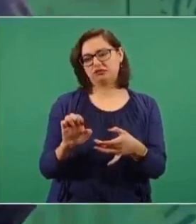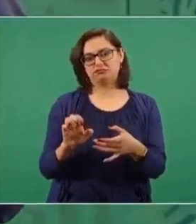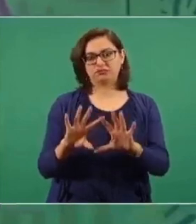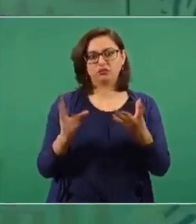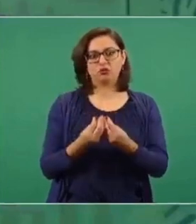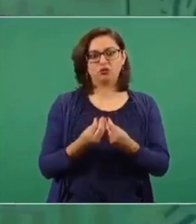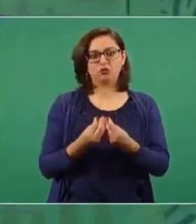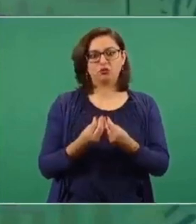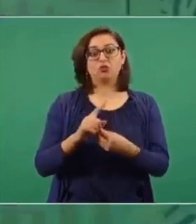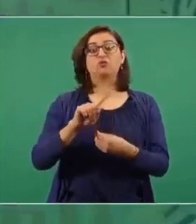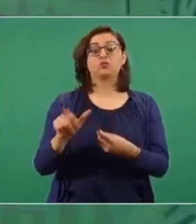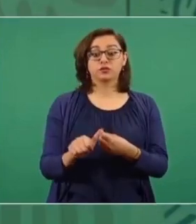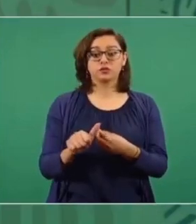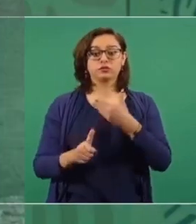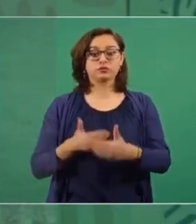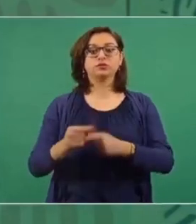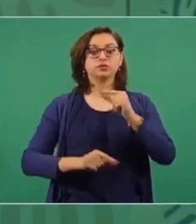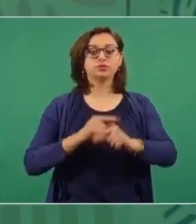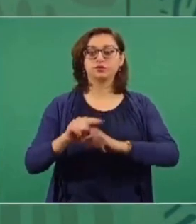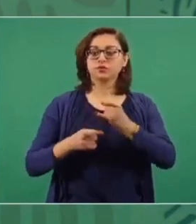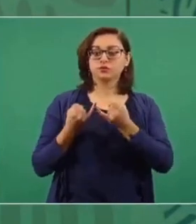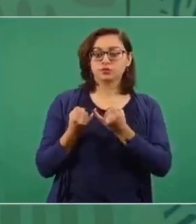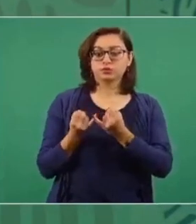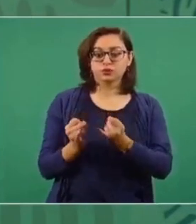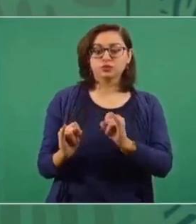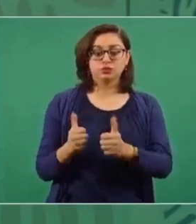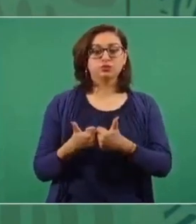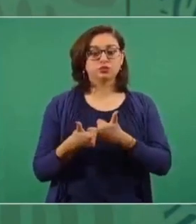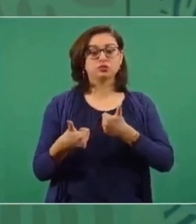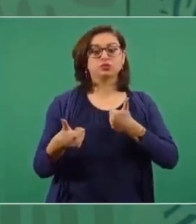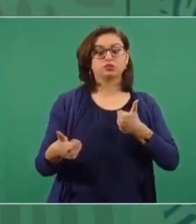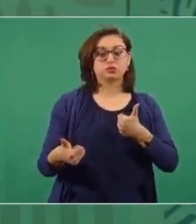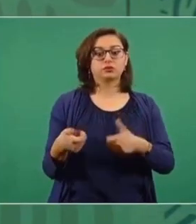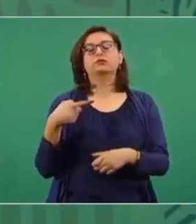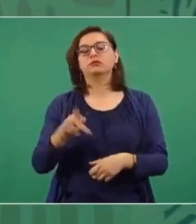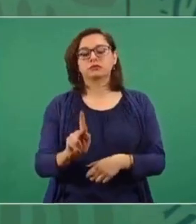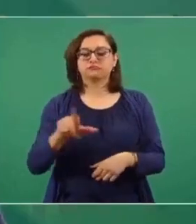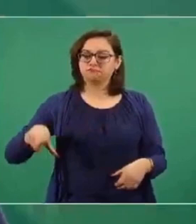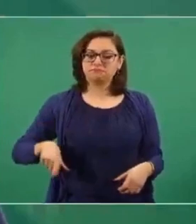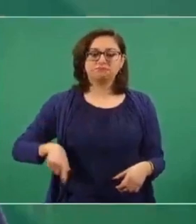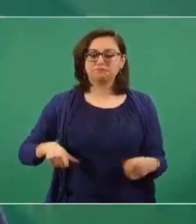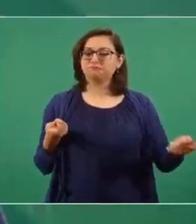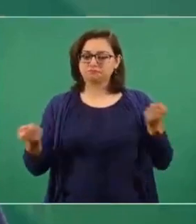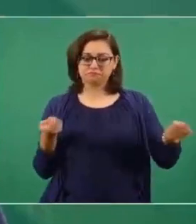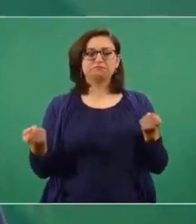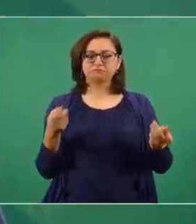Luego empezó a independizarse, pero seguía estando controlado por el gobierno.